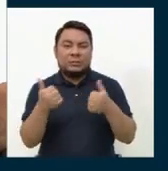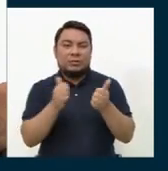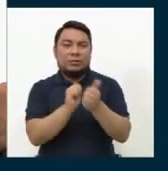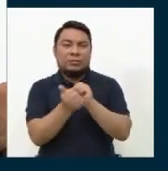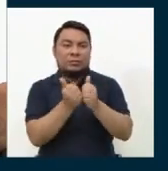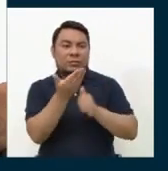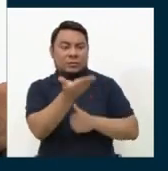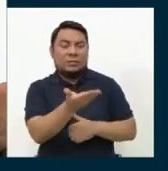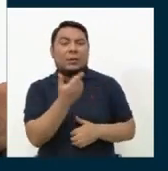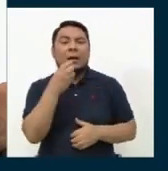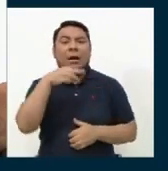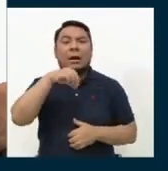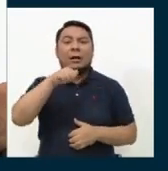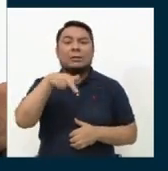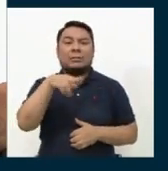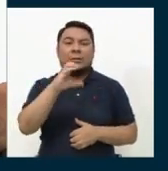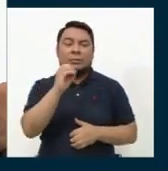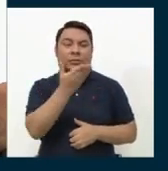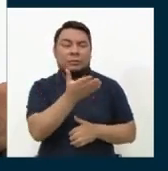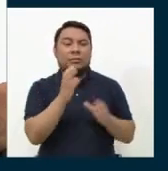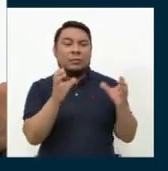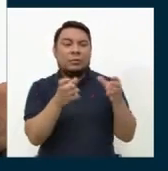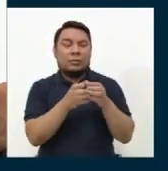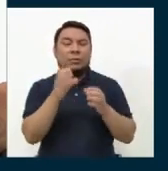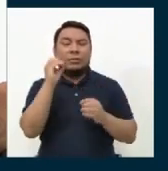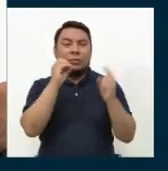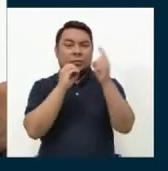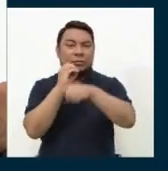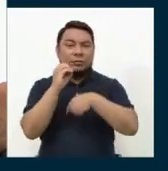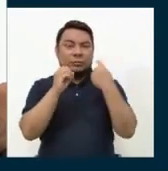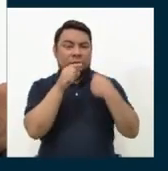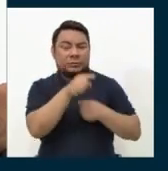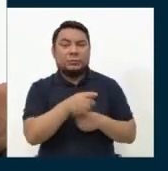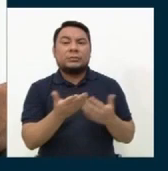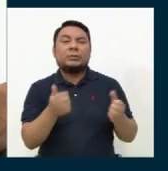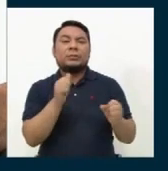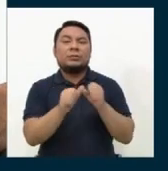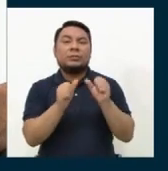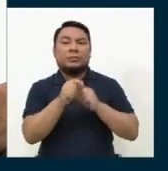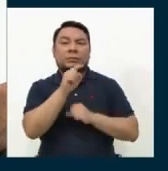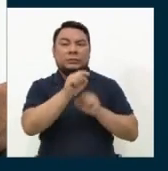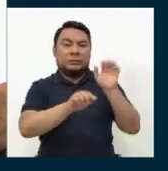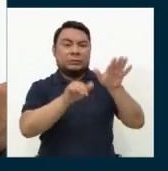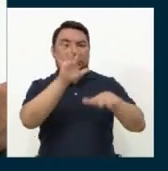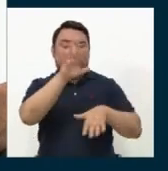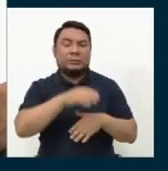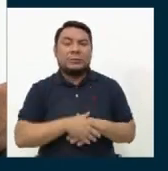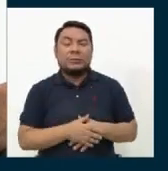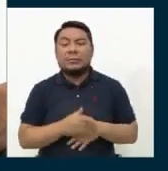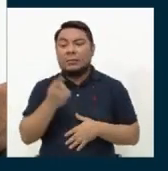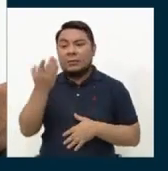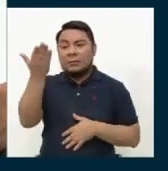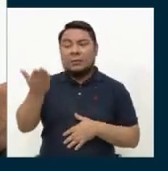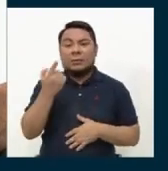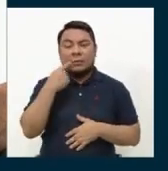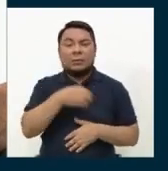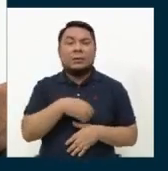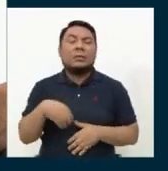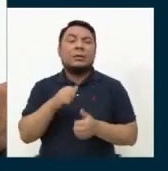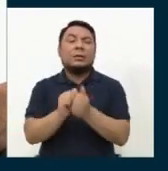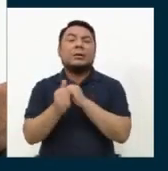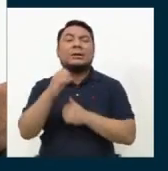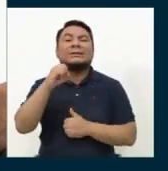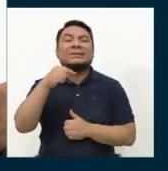Marco Cordorio Carpio del Partido Nacionalista Peruano. Postula con el número 15. Y el candidato segundo Sergio